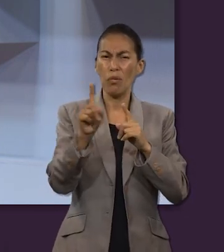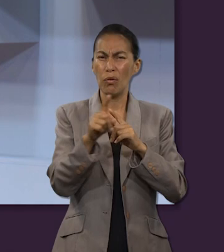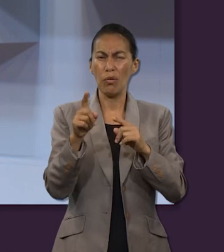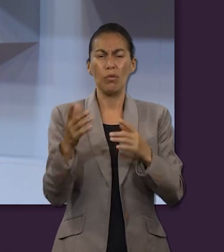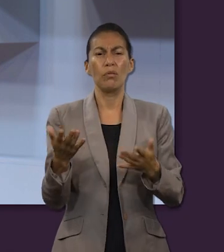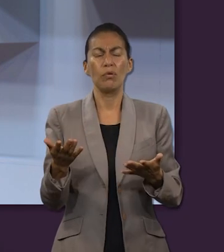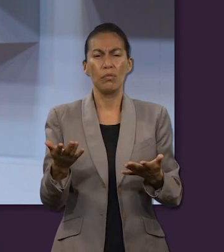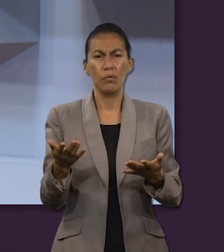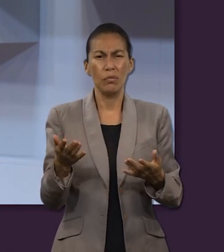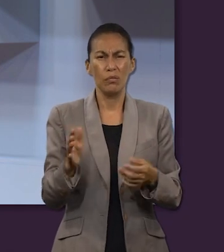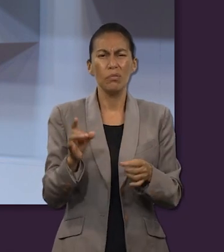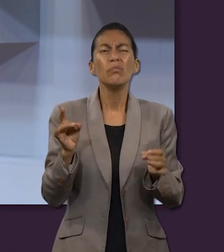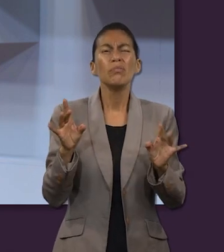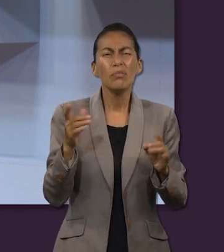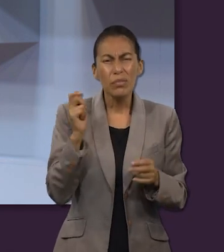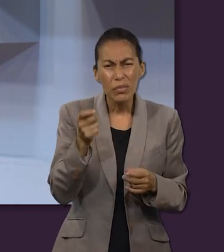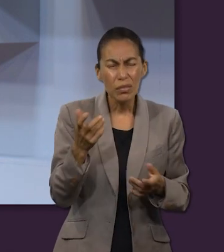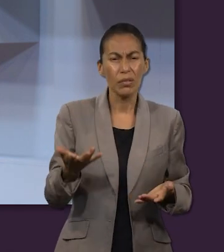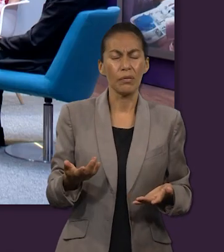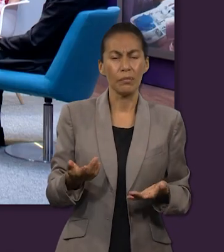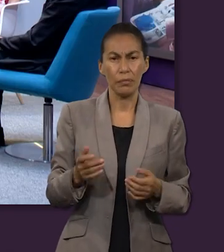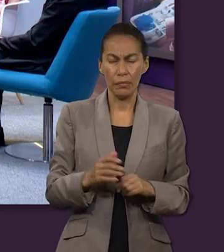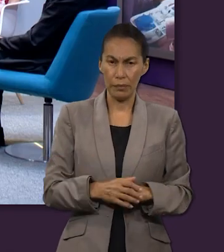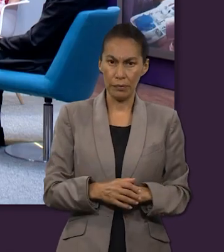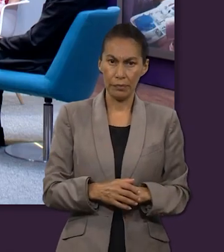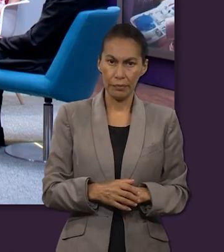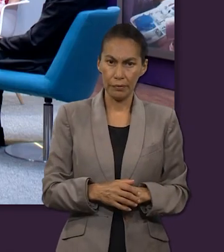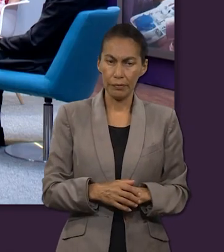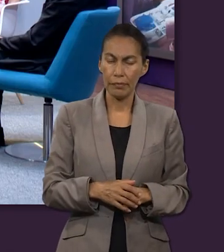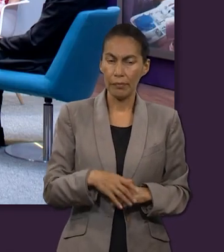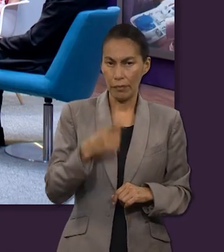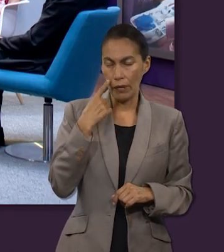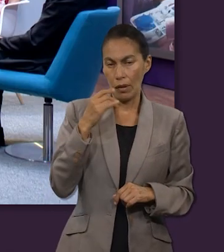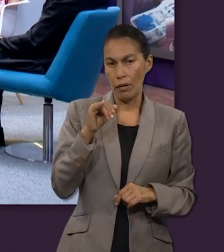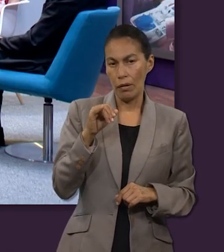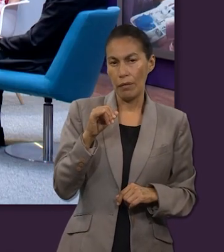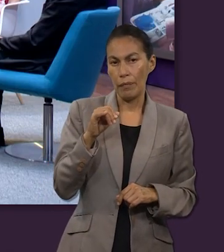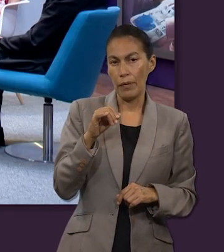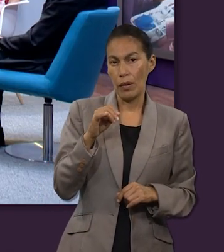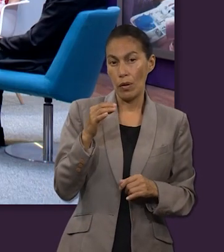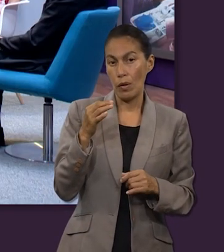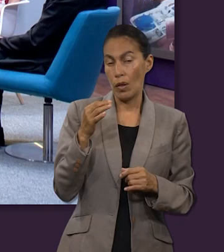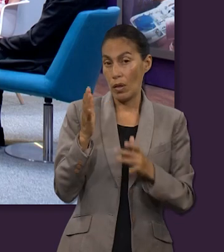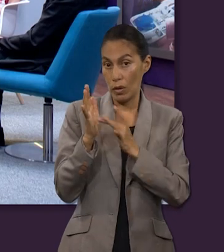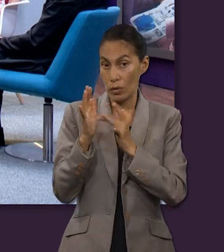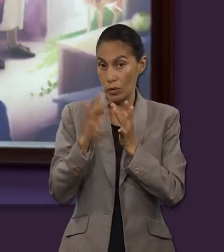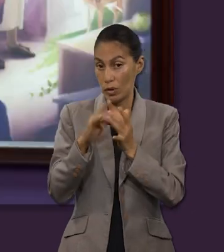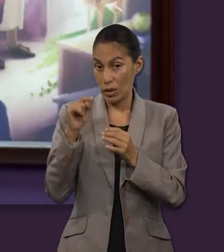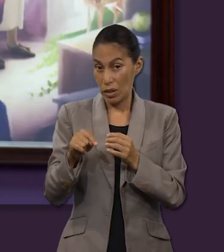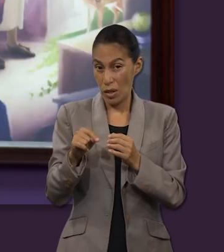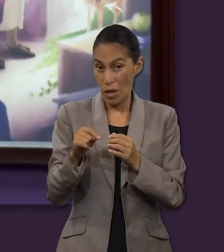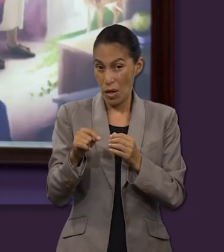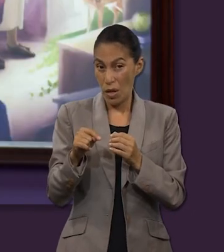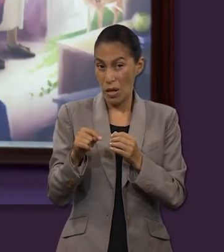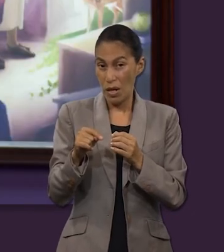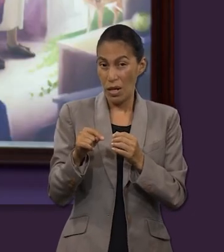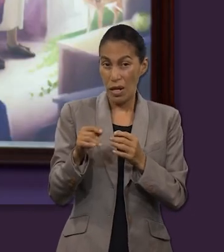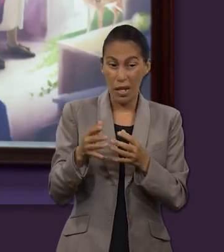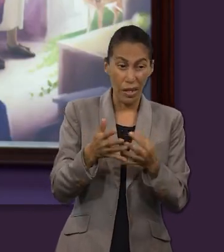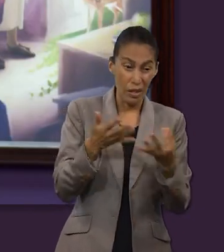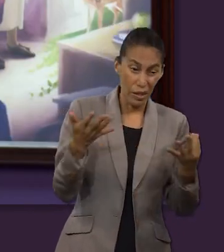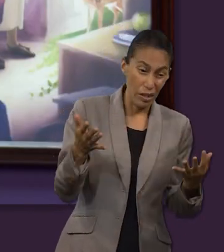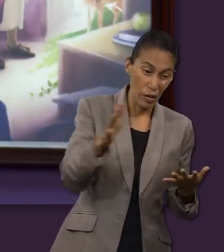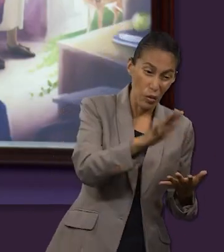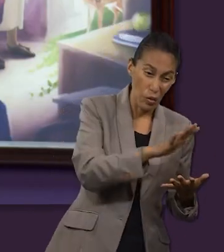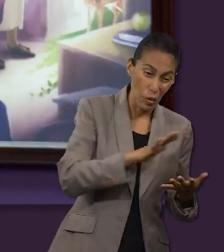que no te pase eso. ¿Por qué crees? Sí, en el último año de su ministerio terrenal, Jesús